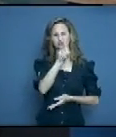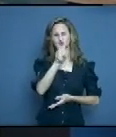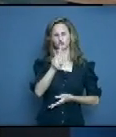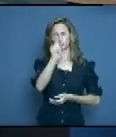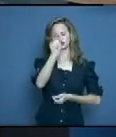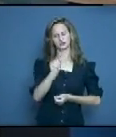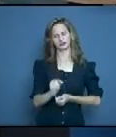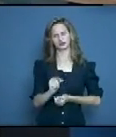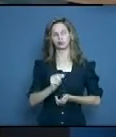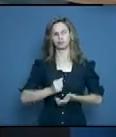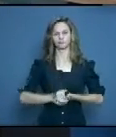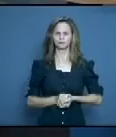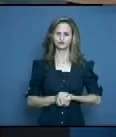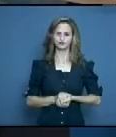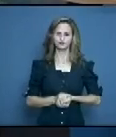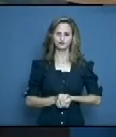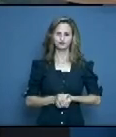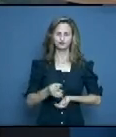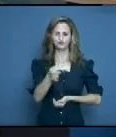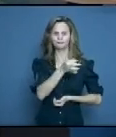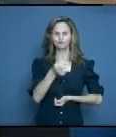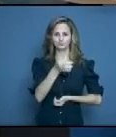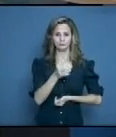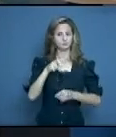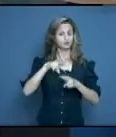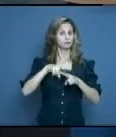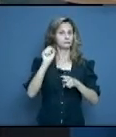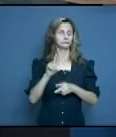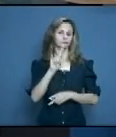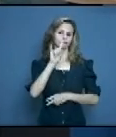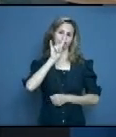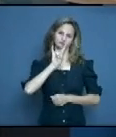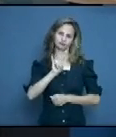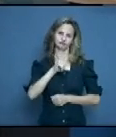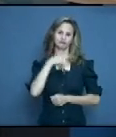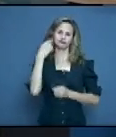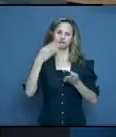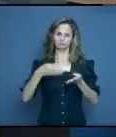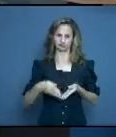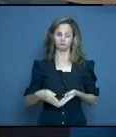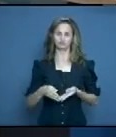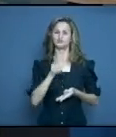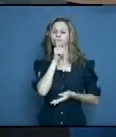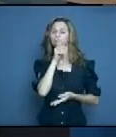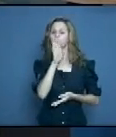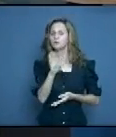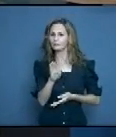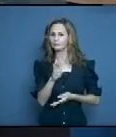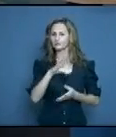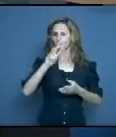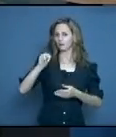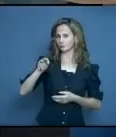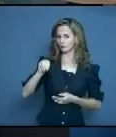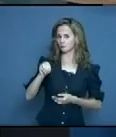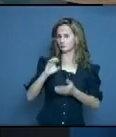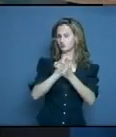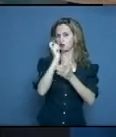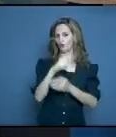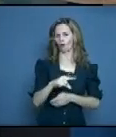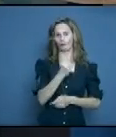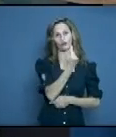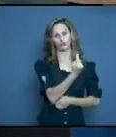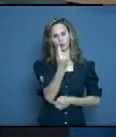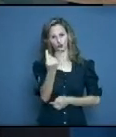del municipio capital. Nueve pacientes fallecieron. Vánez, Mayari y Moa, un paciente cada uno.